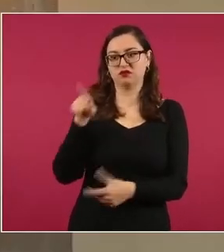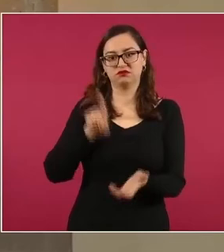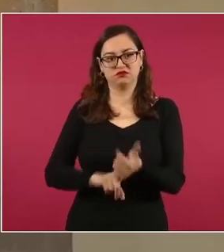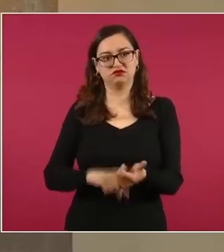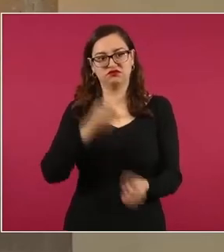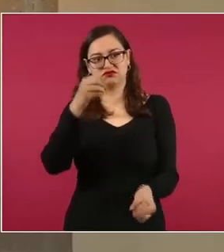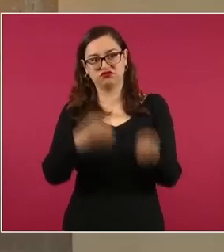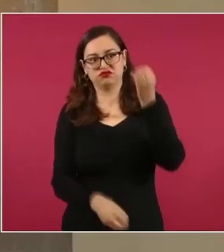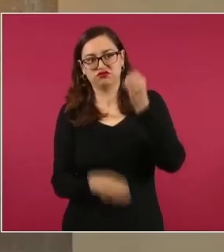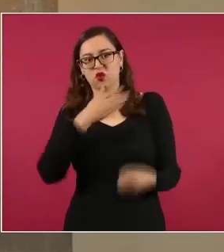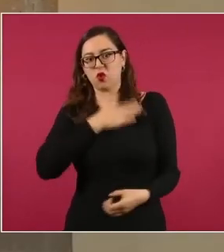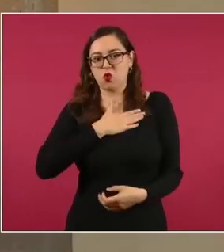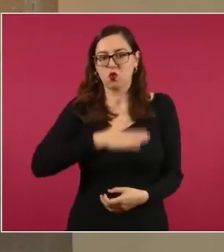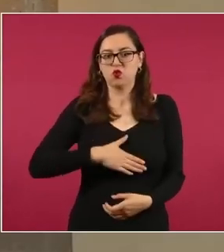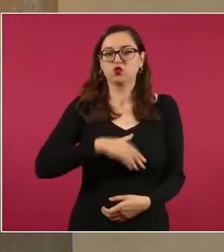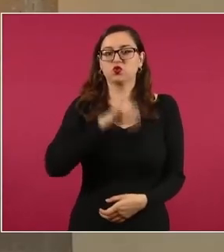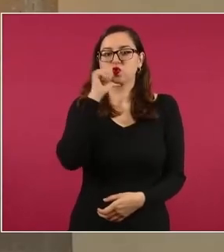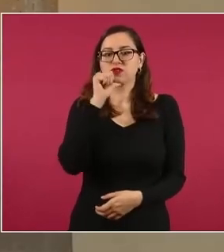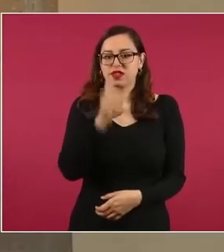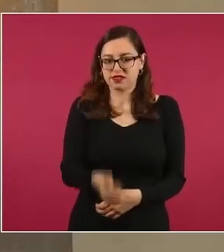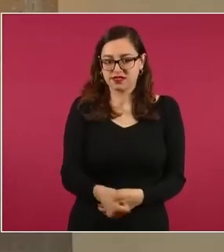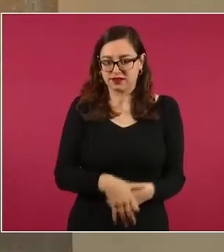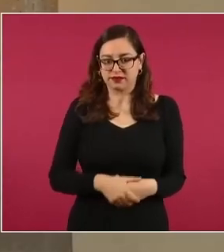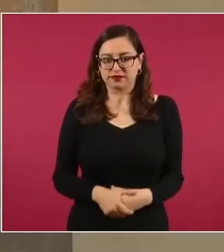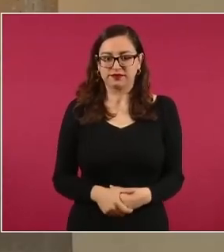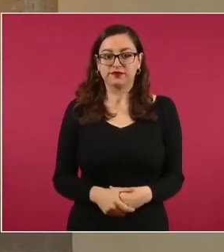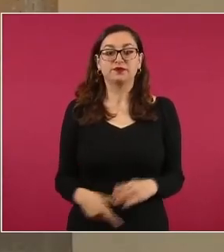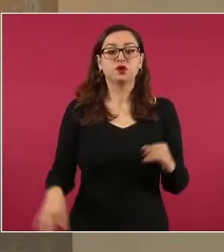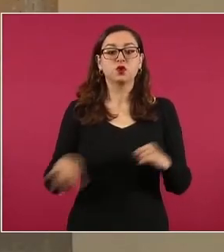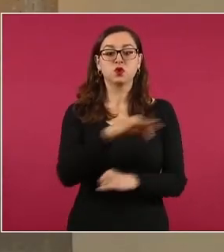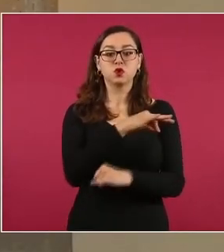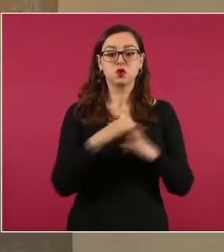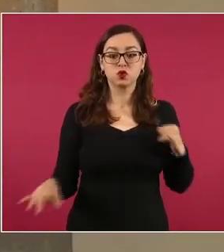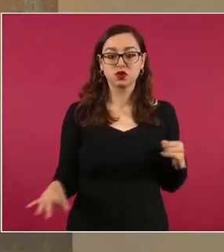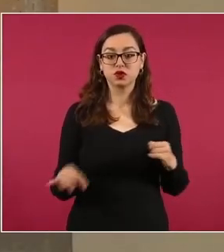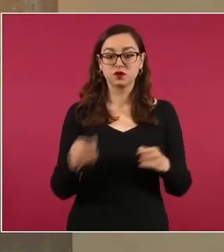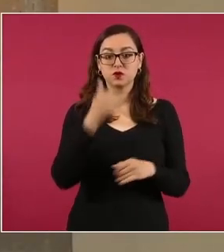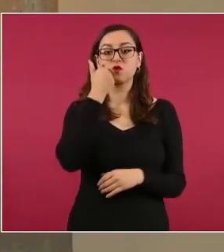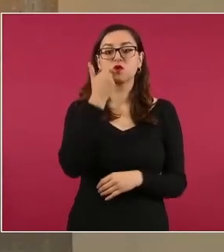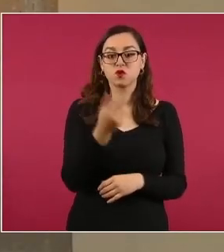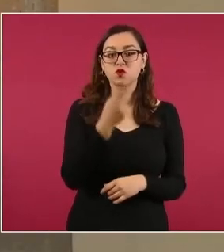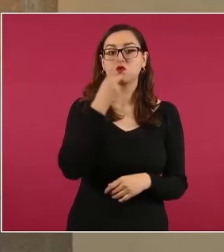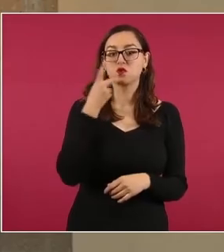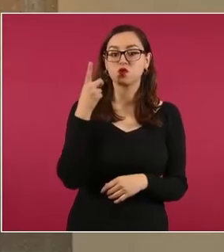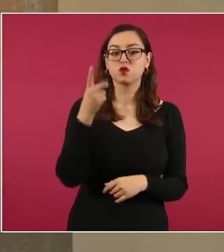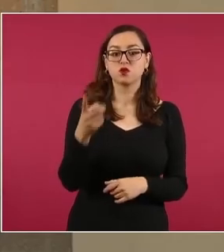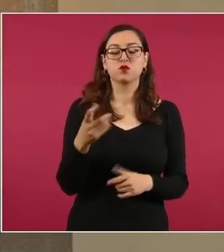justicia. Por último, nada más decir que se sigue con los casos de